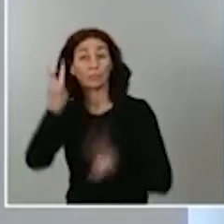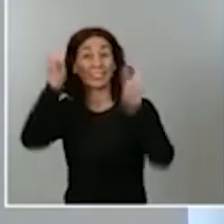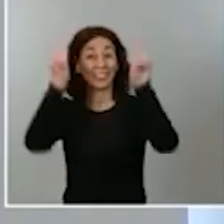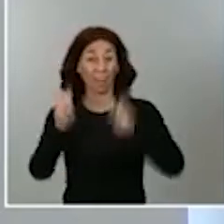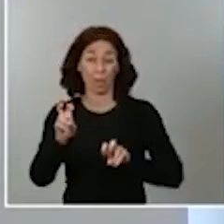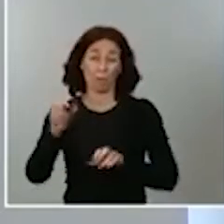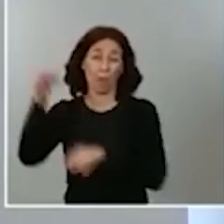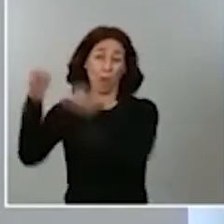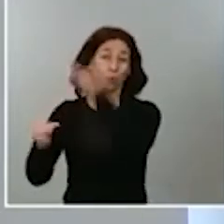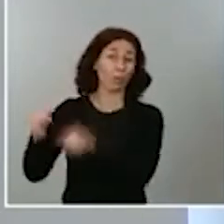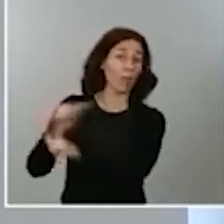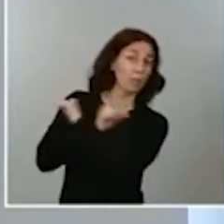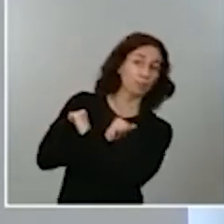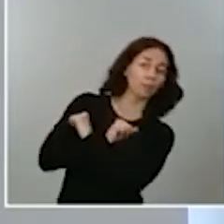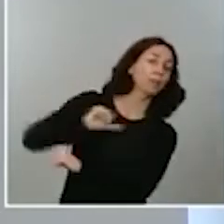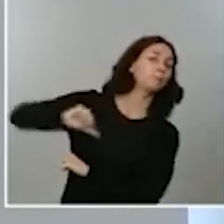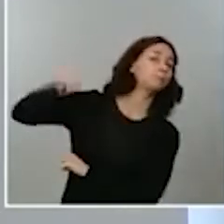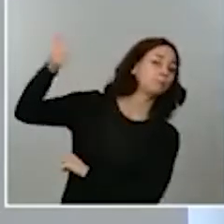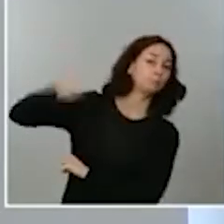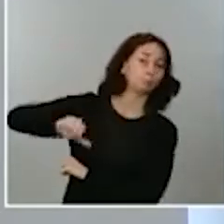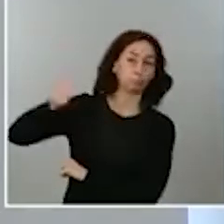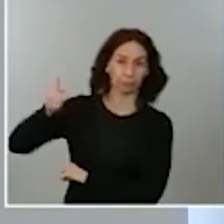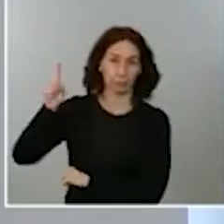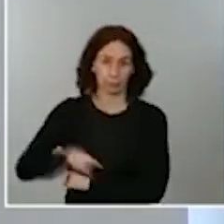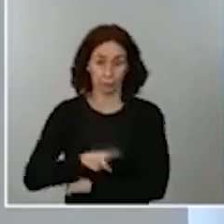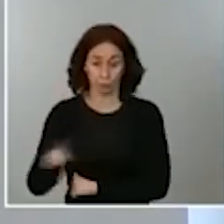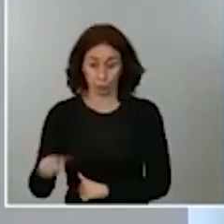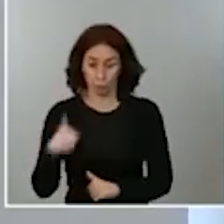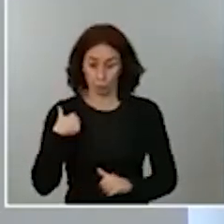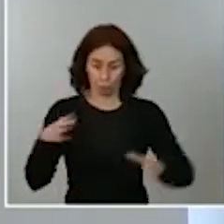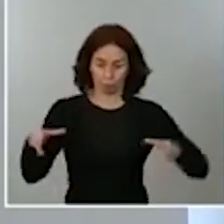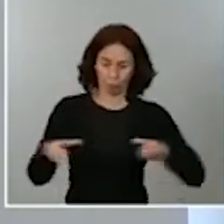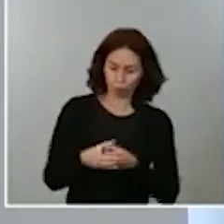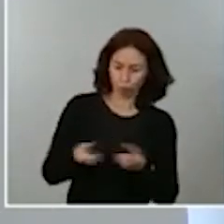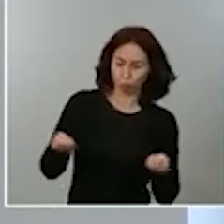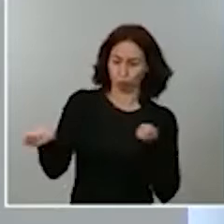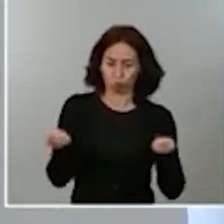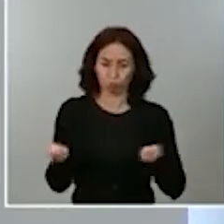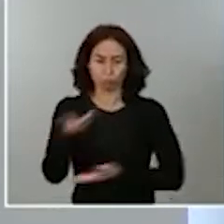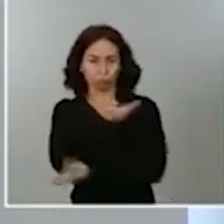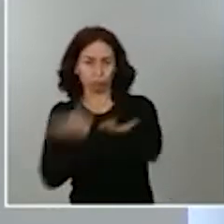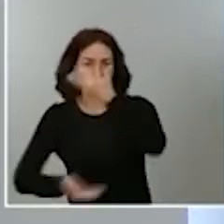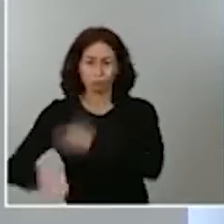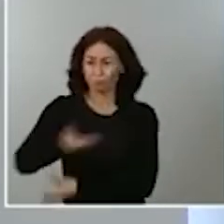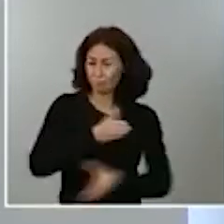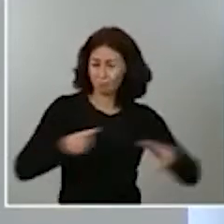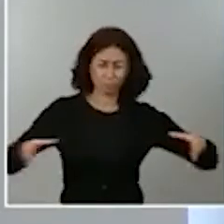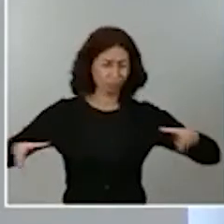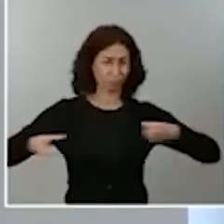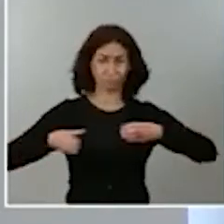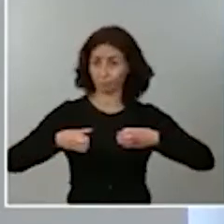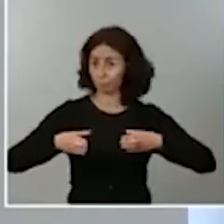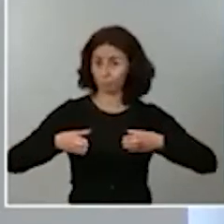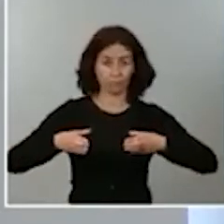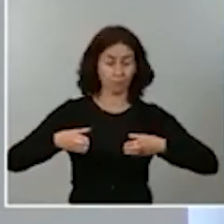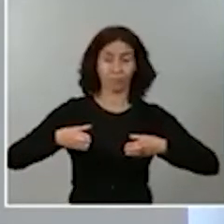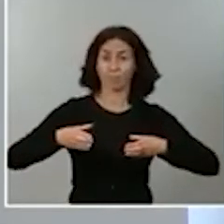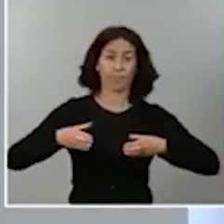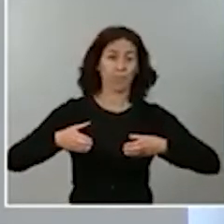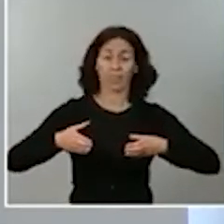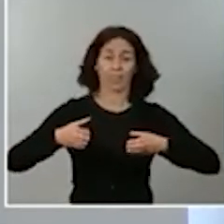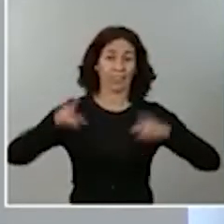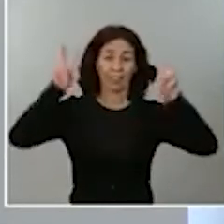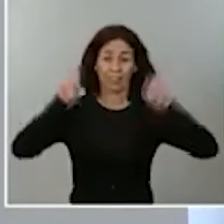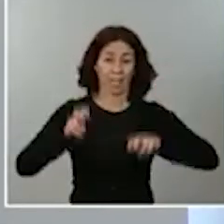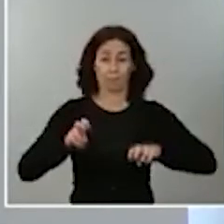necesaria cooperación, coordinación, puesta a disposición de todos los medios personales y materiales del Estado, en este caso, fuerzas